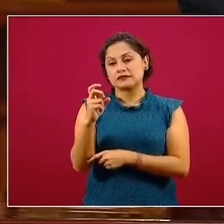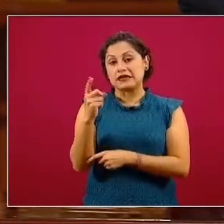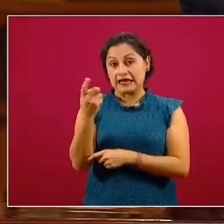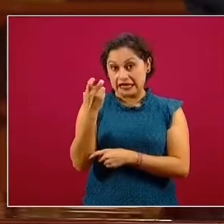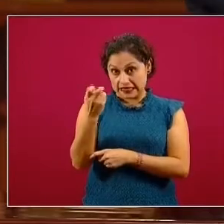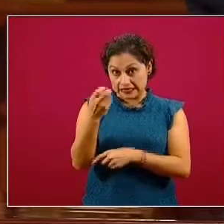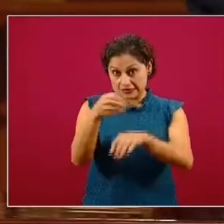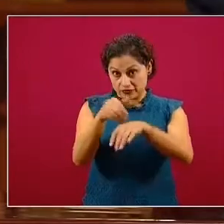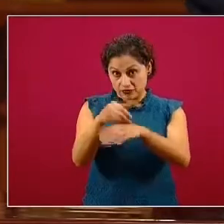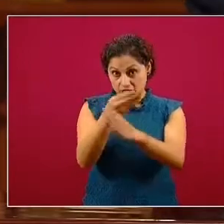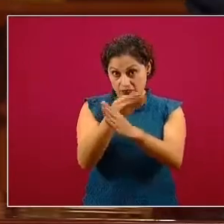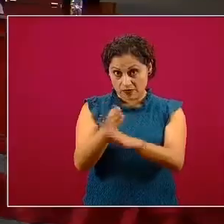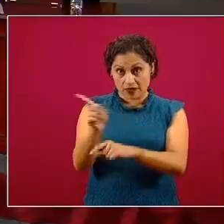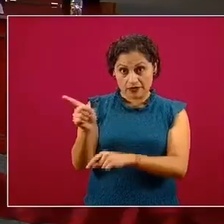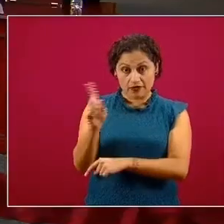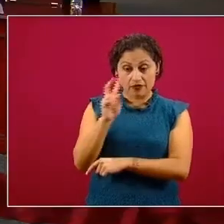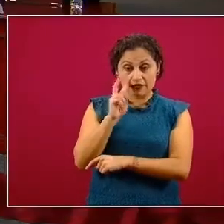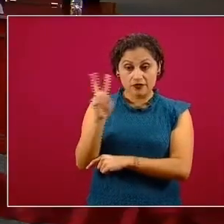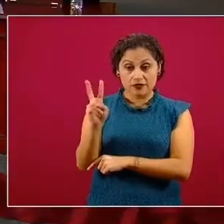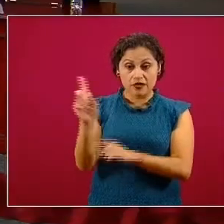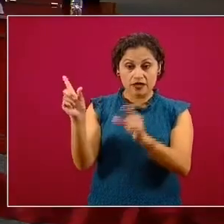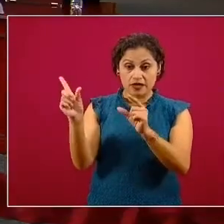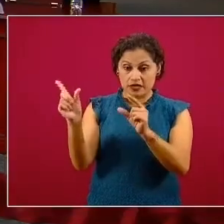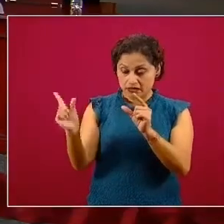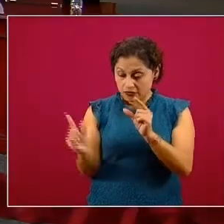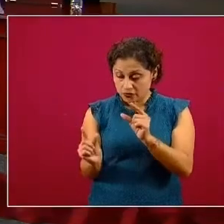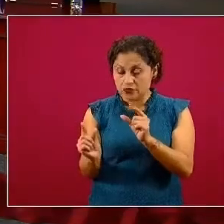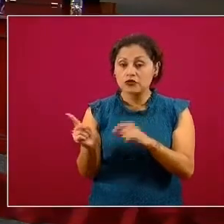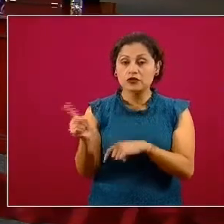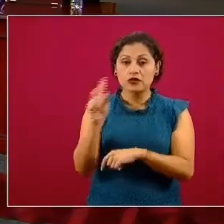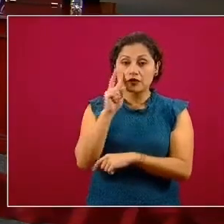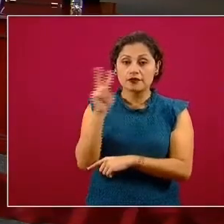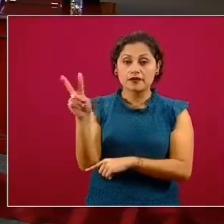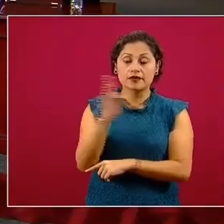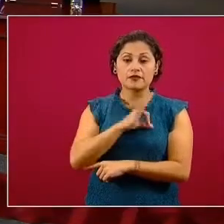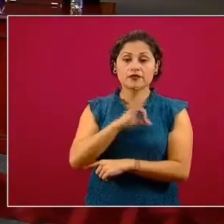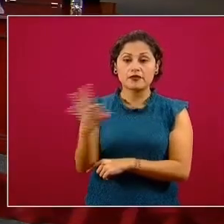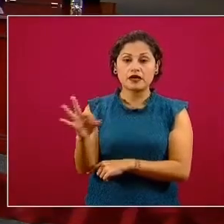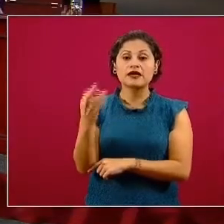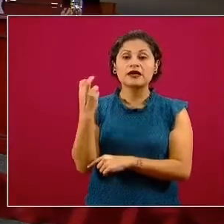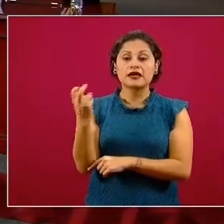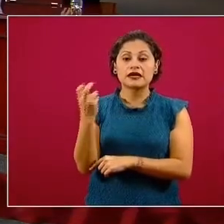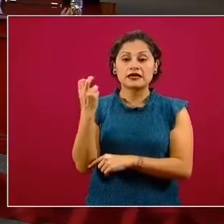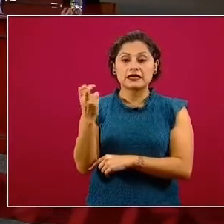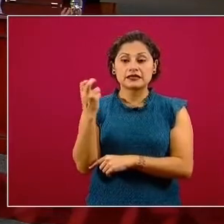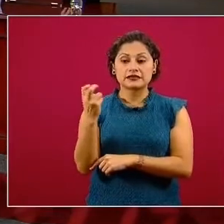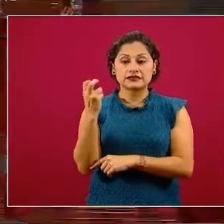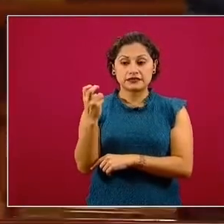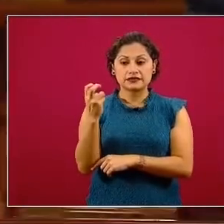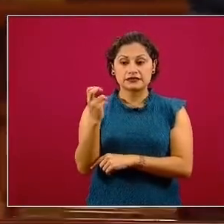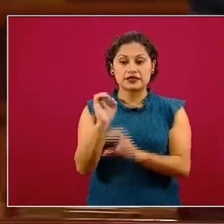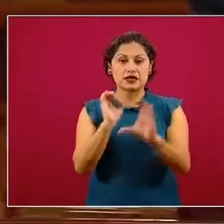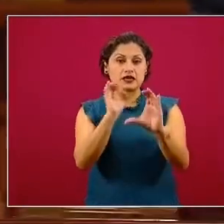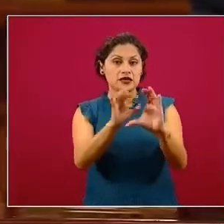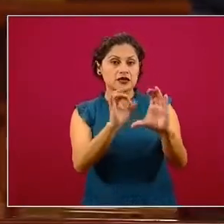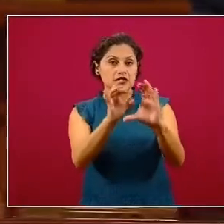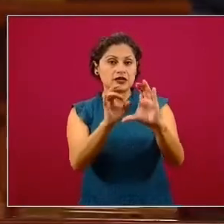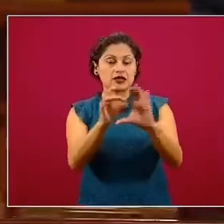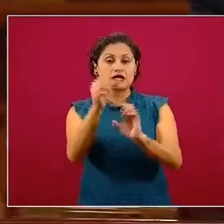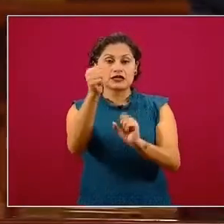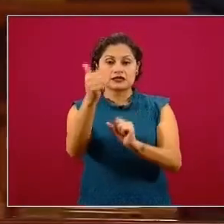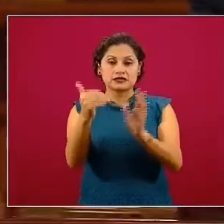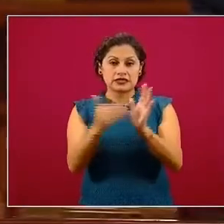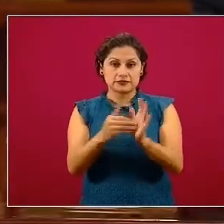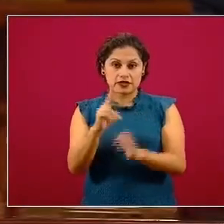cuentas de las que les platico ahí está en chiquito abajo, pueden recibir únicamente 6 mil UDIs, que es aproximadamente